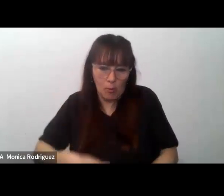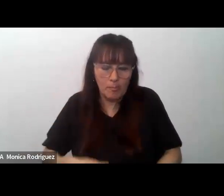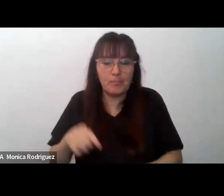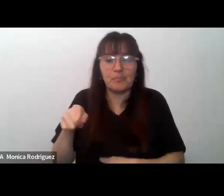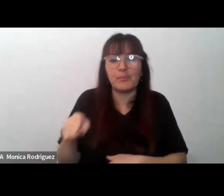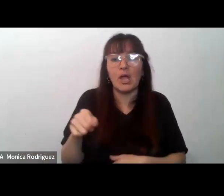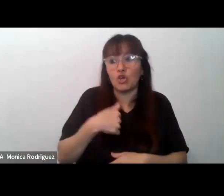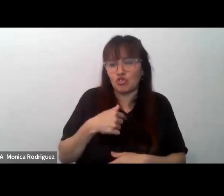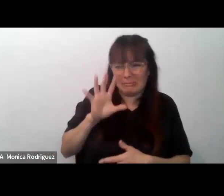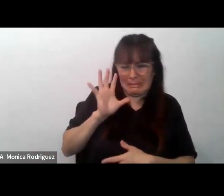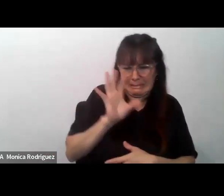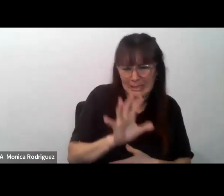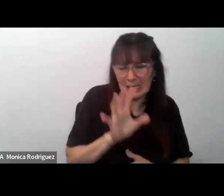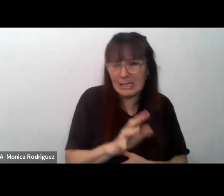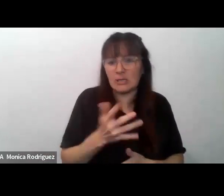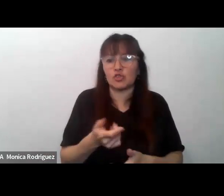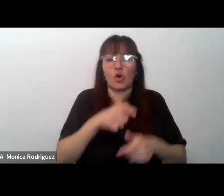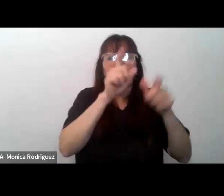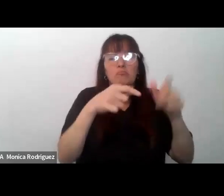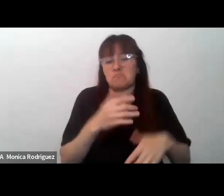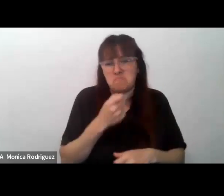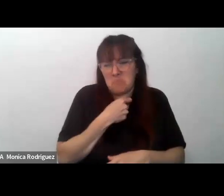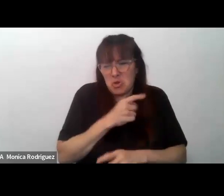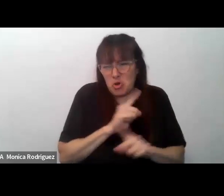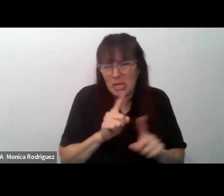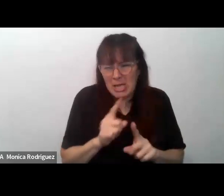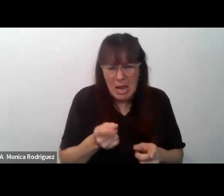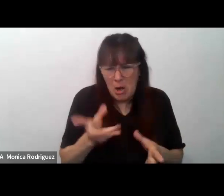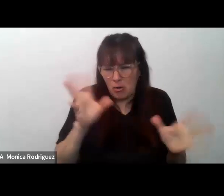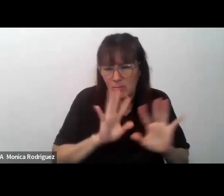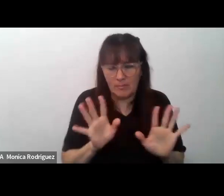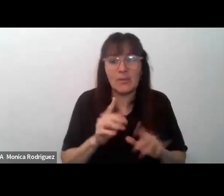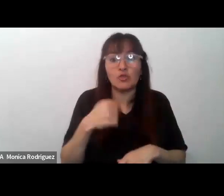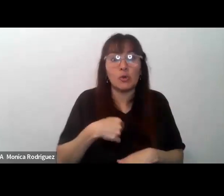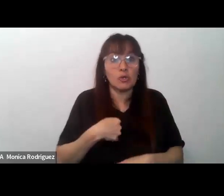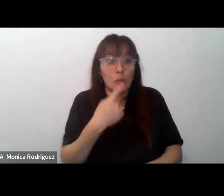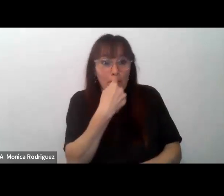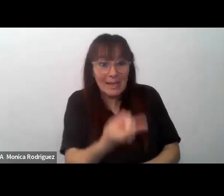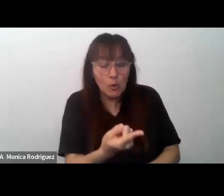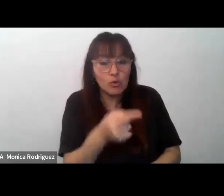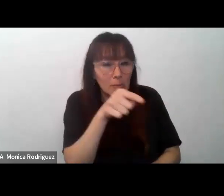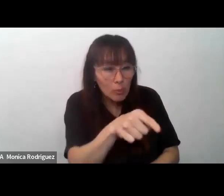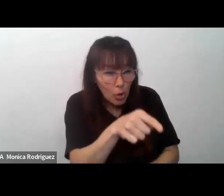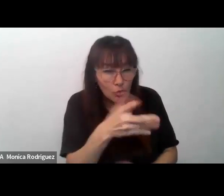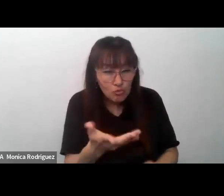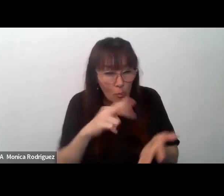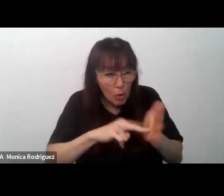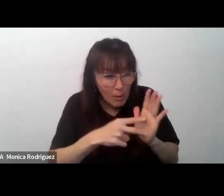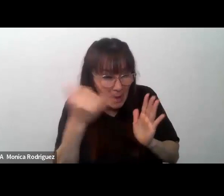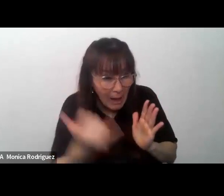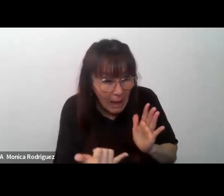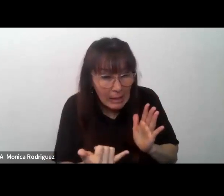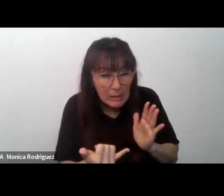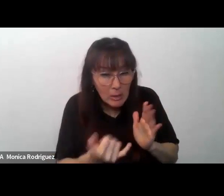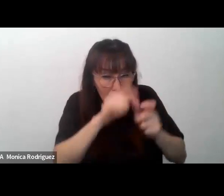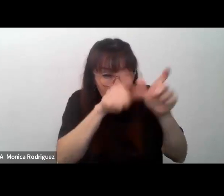vecinas no los aprecio etc y cuando se les pregunta pero tuviste problemas con esas